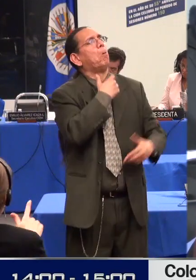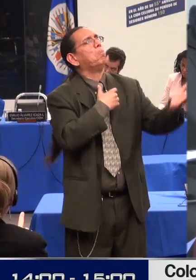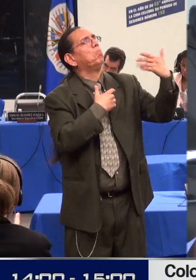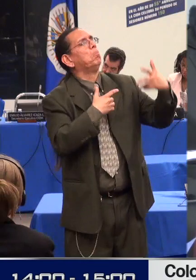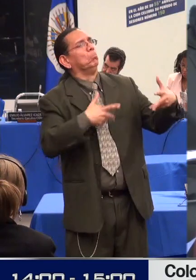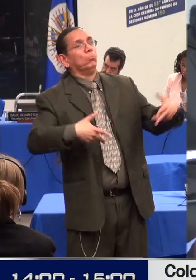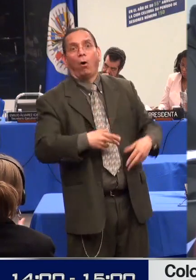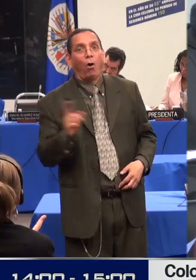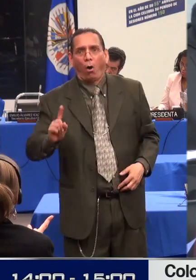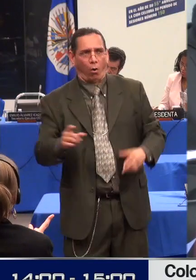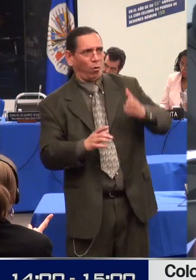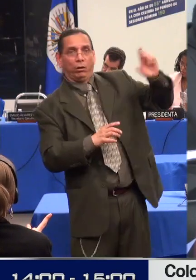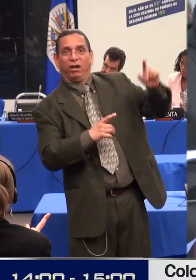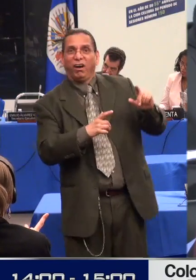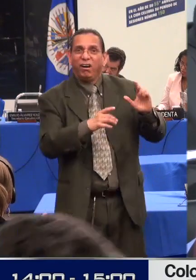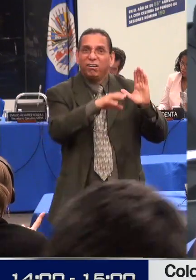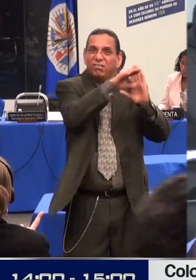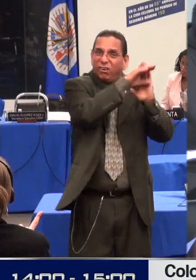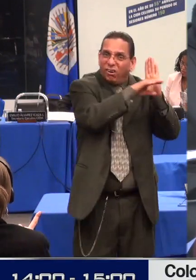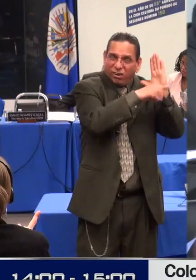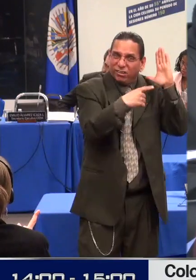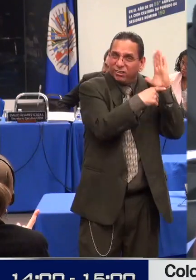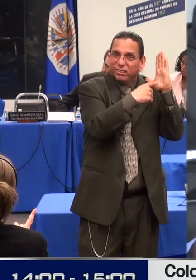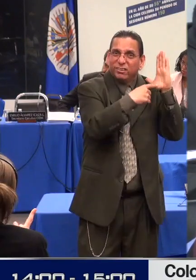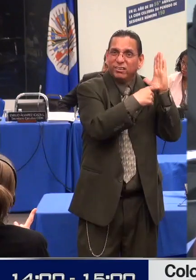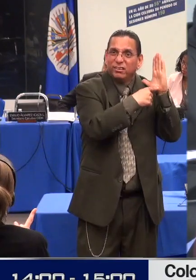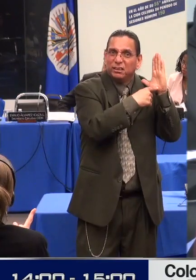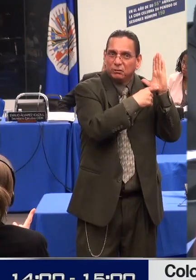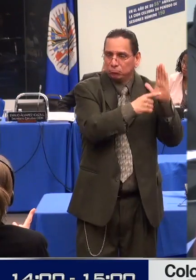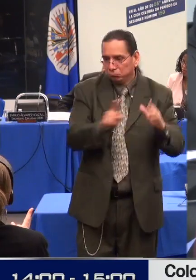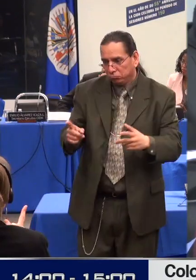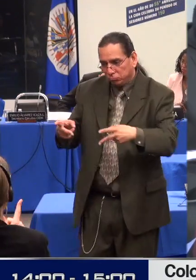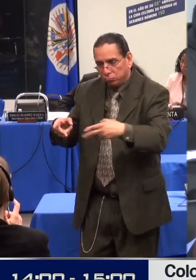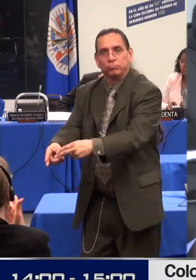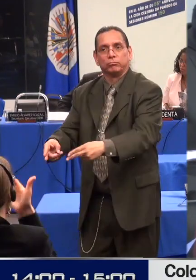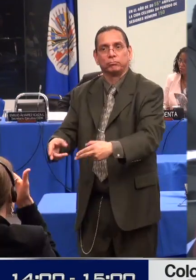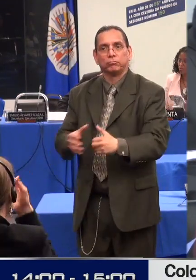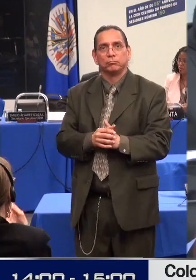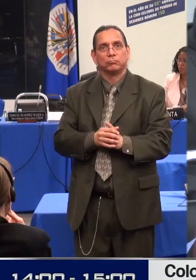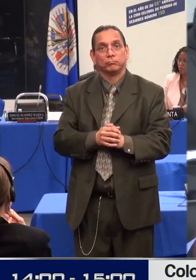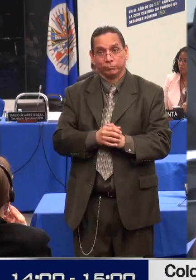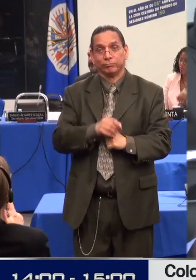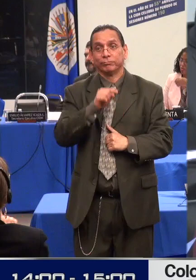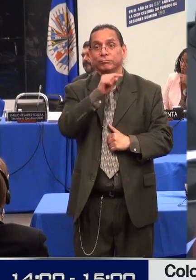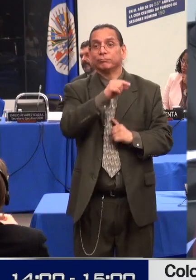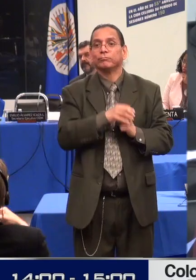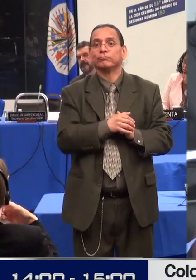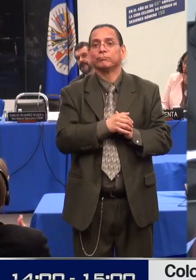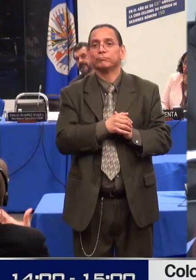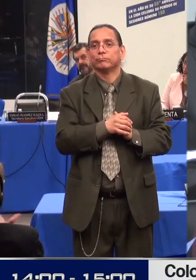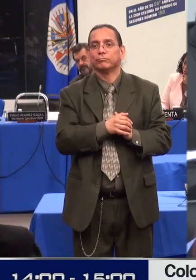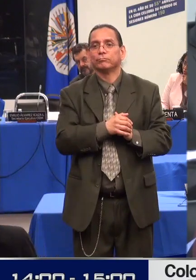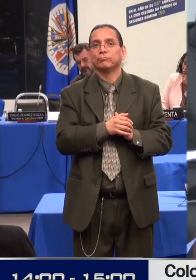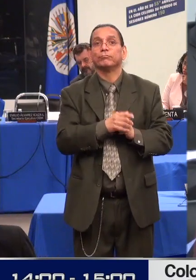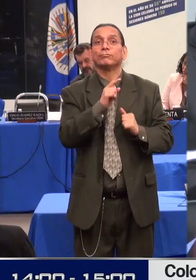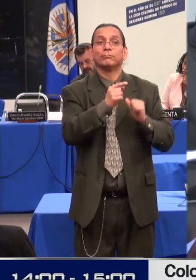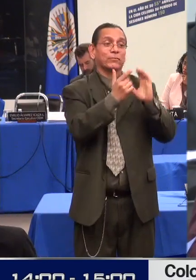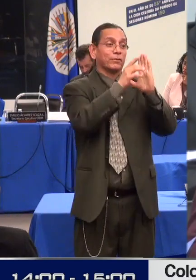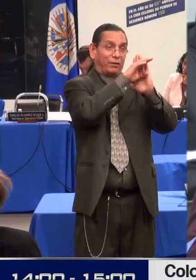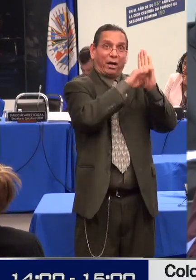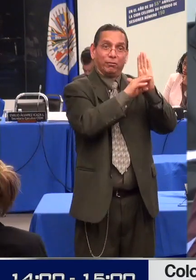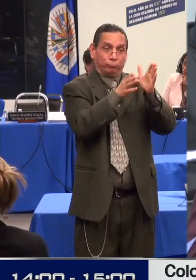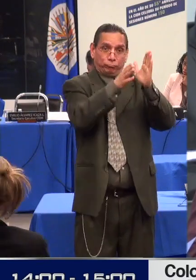guarda o representante legal y en general no se provee información a la persona con discapacidad sobre el procedimiento que le van a hacer,